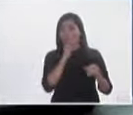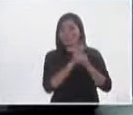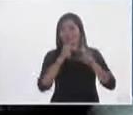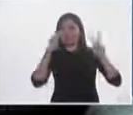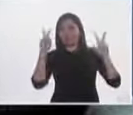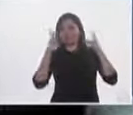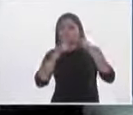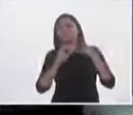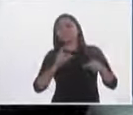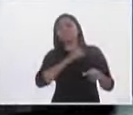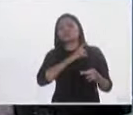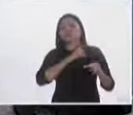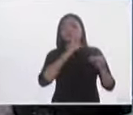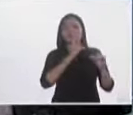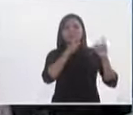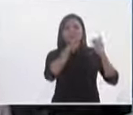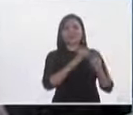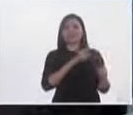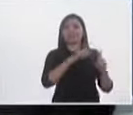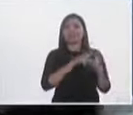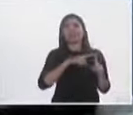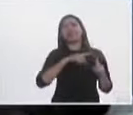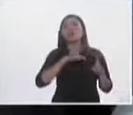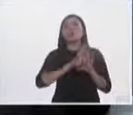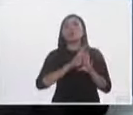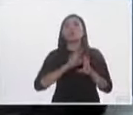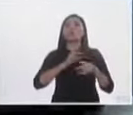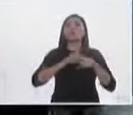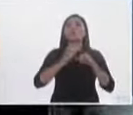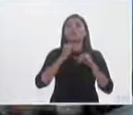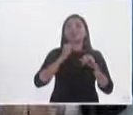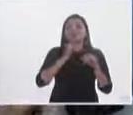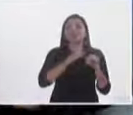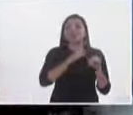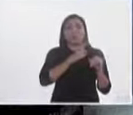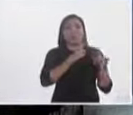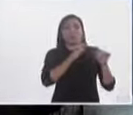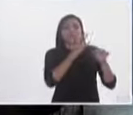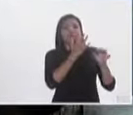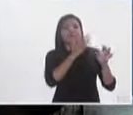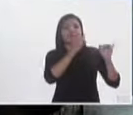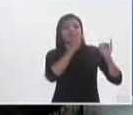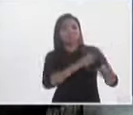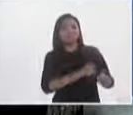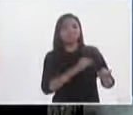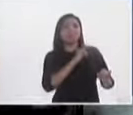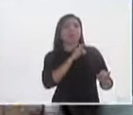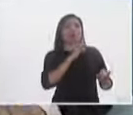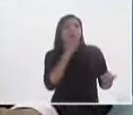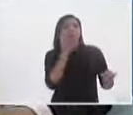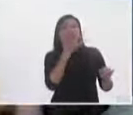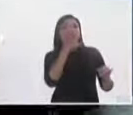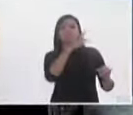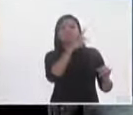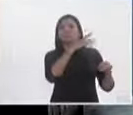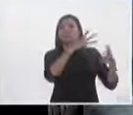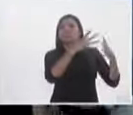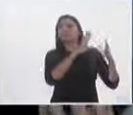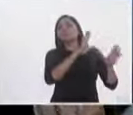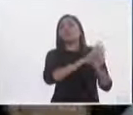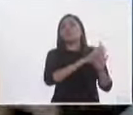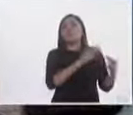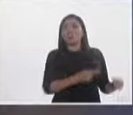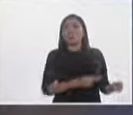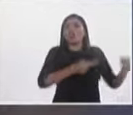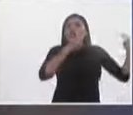Estas candidaturas independientes son variopintas, ¿no? Podemos encontrar a empresarios, podemos encontrar a futbolistas, podemos encontrar a artistas, podemos